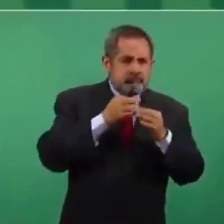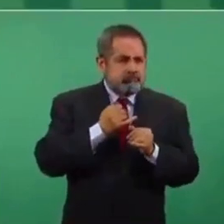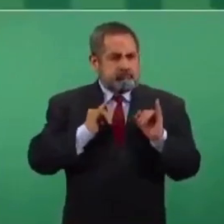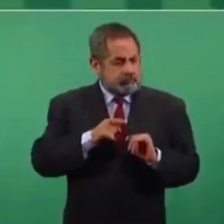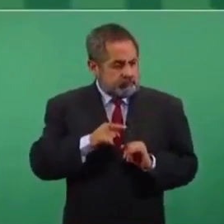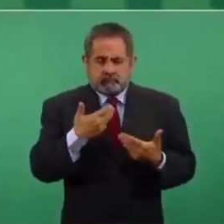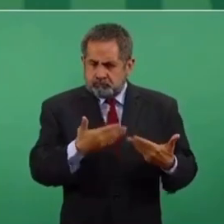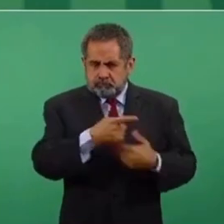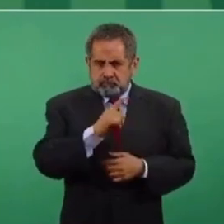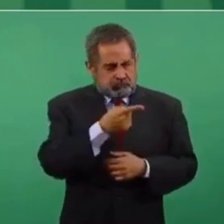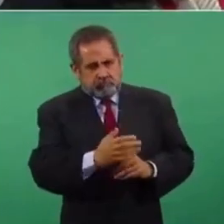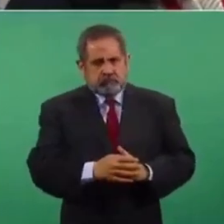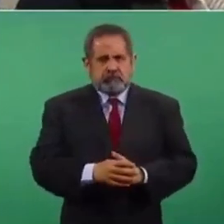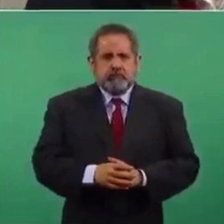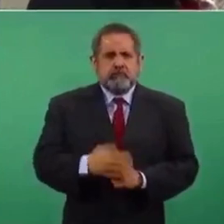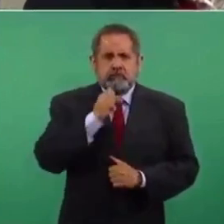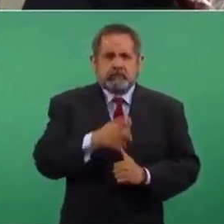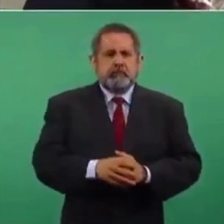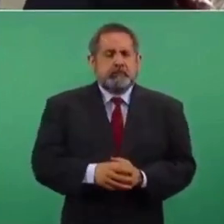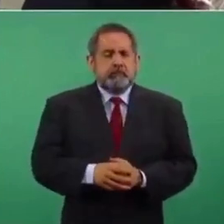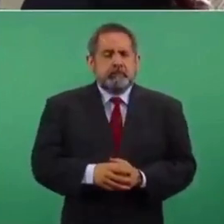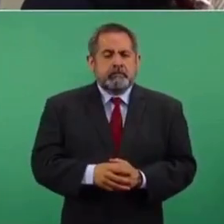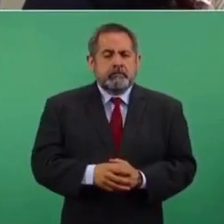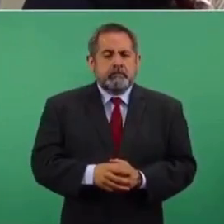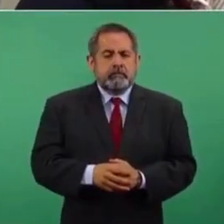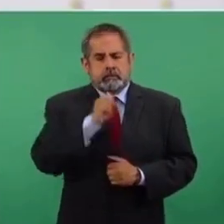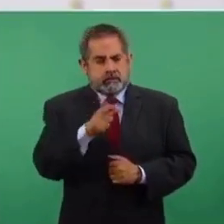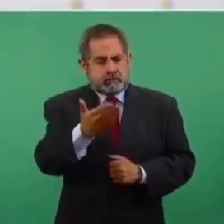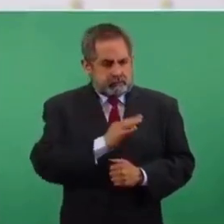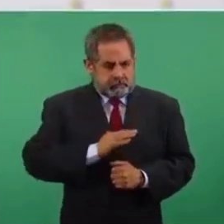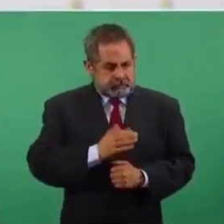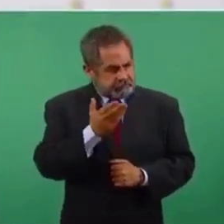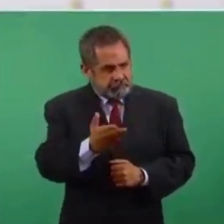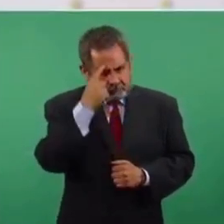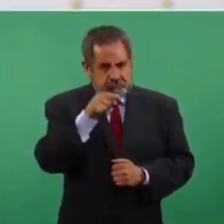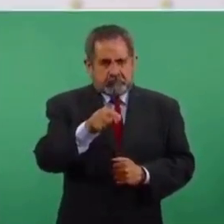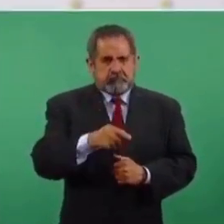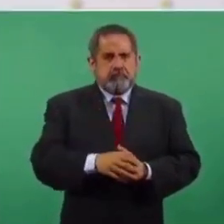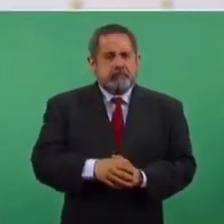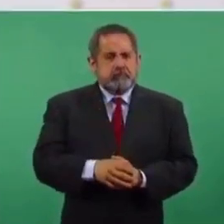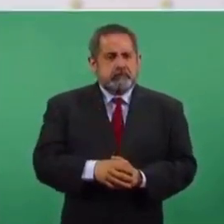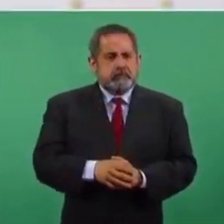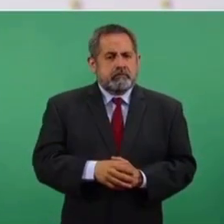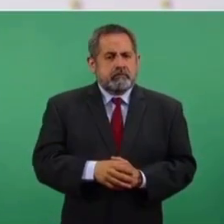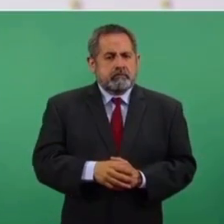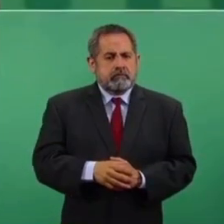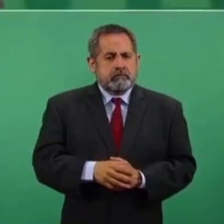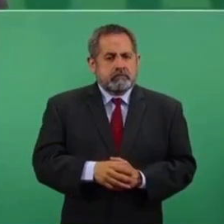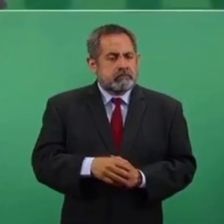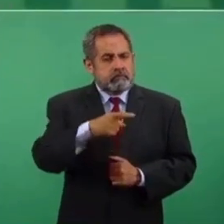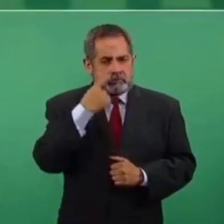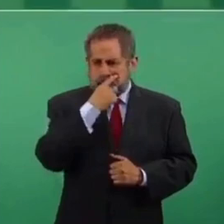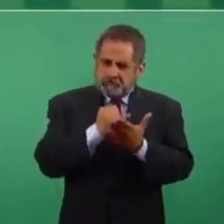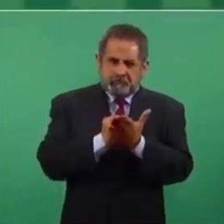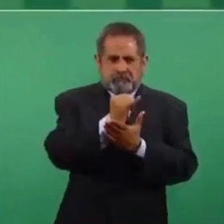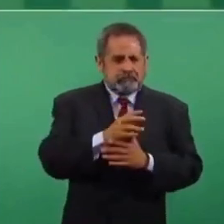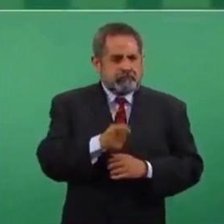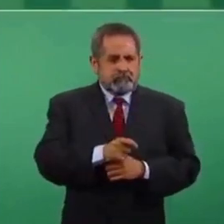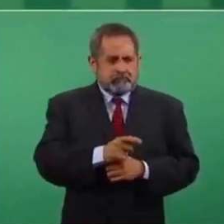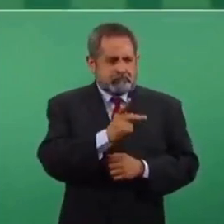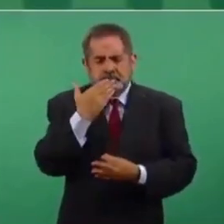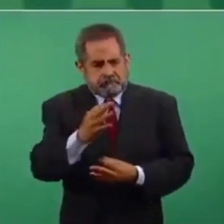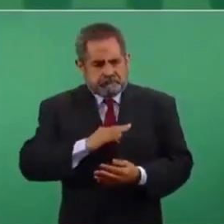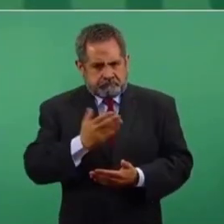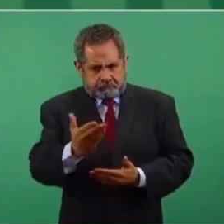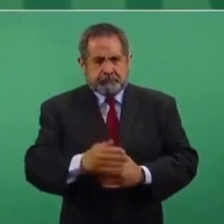independiente, que lo eres, y también felicitarte porque tomaste la decisión de salir de